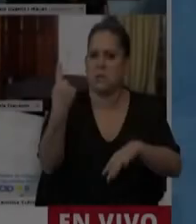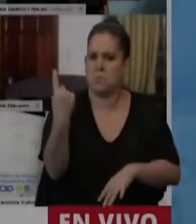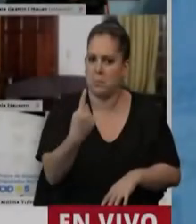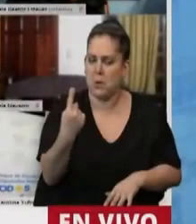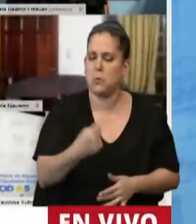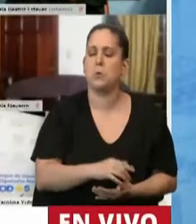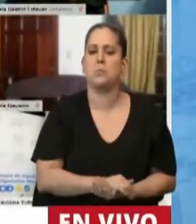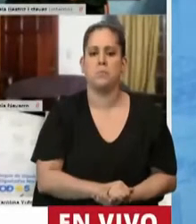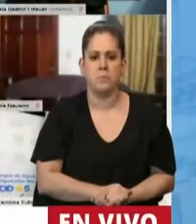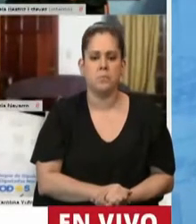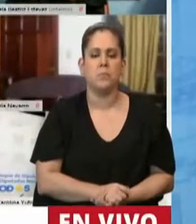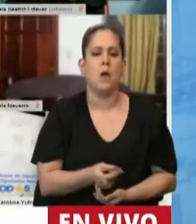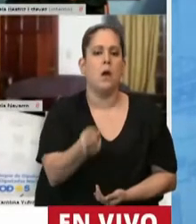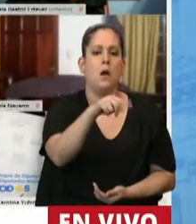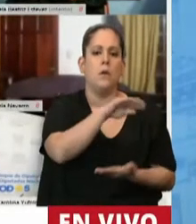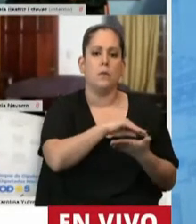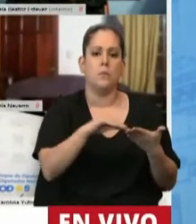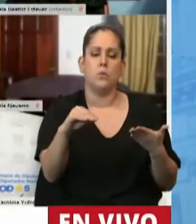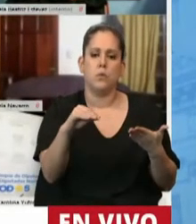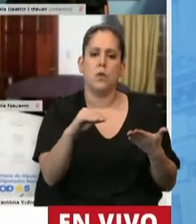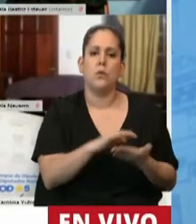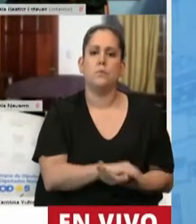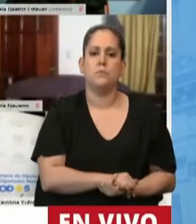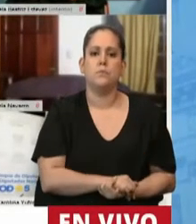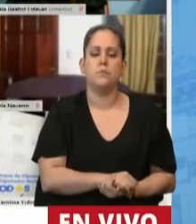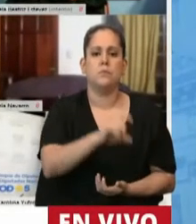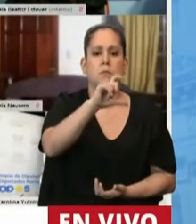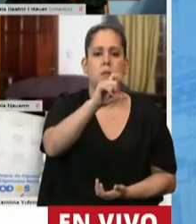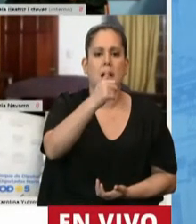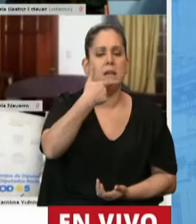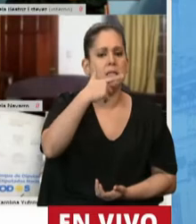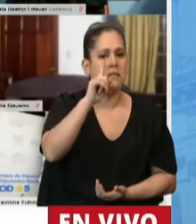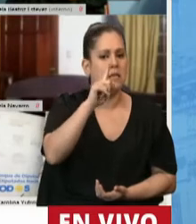Tiene la palabra el diputado Paulo Leonardo Casinerio.